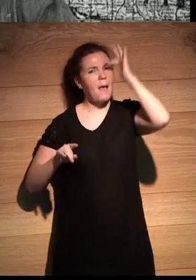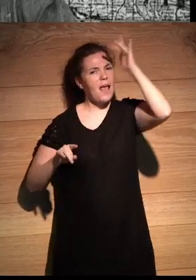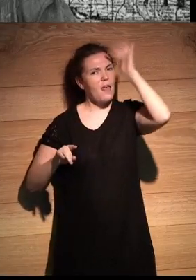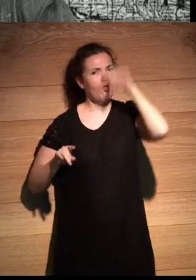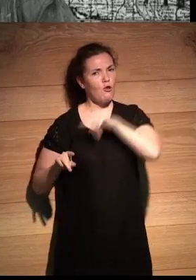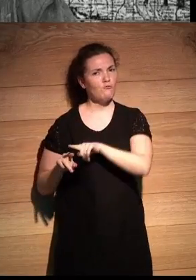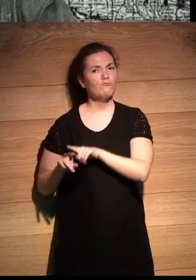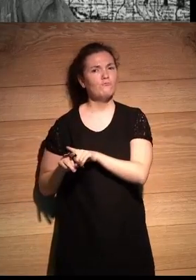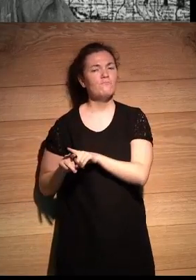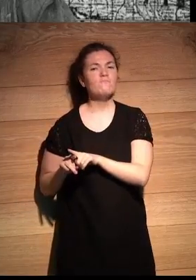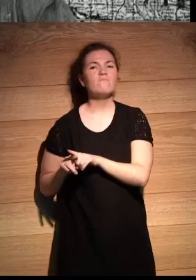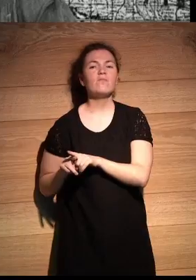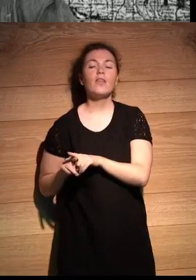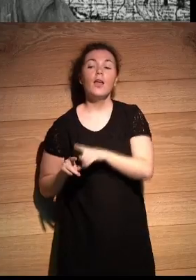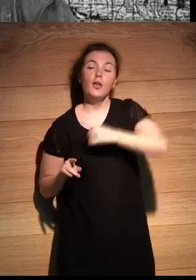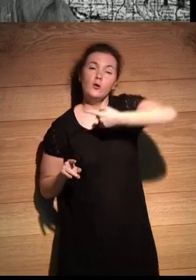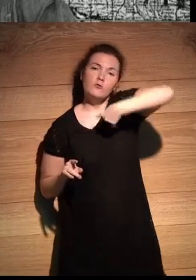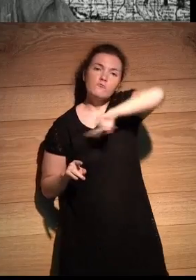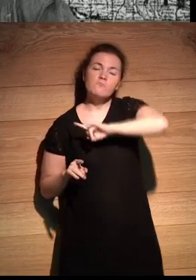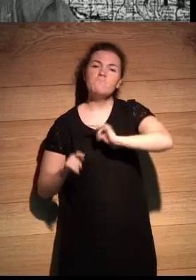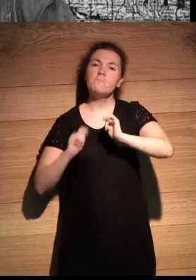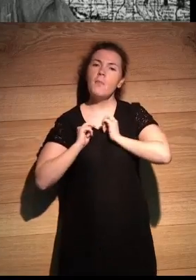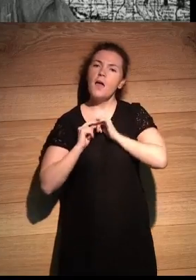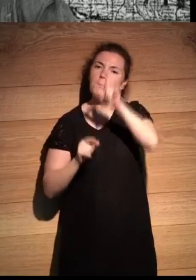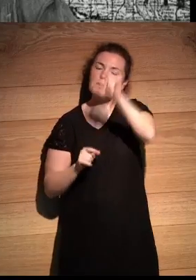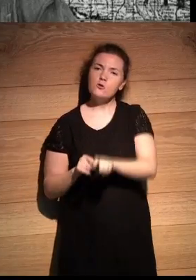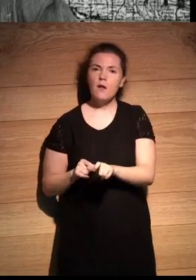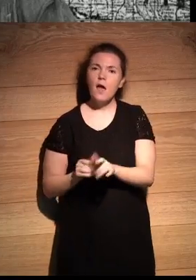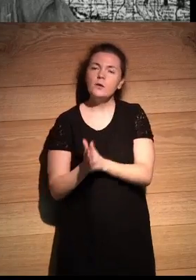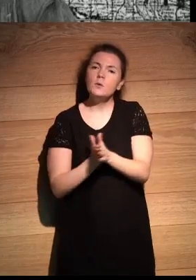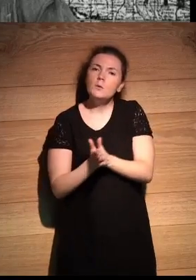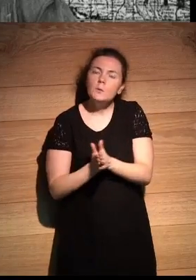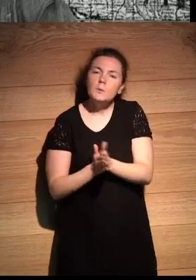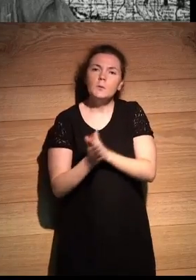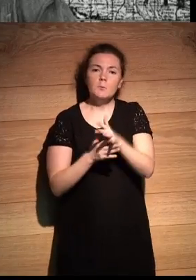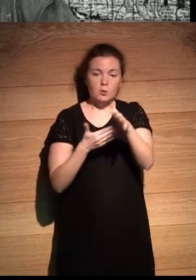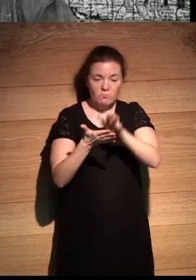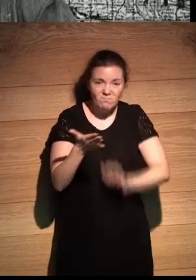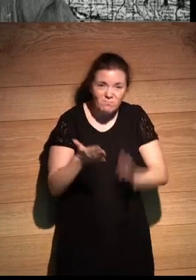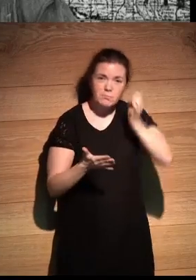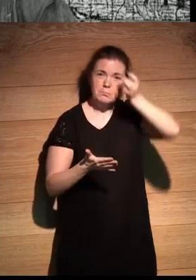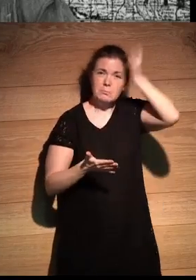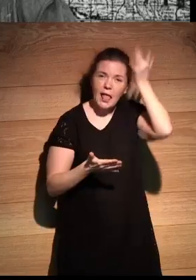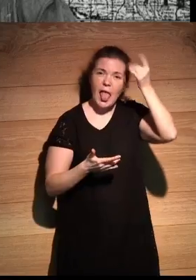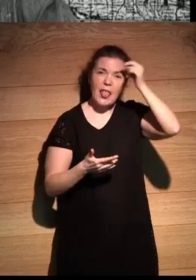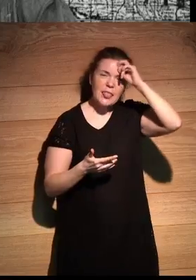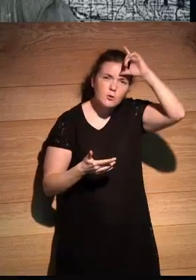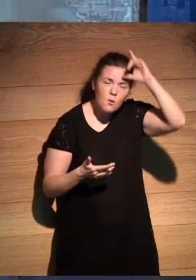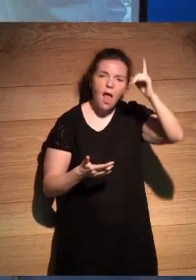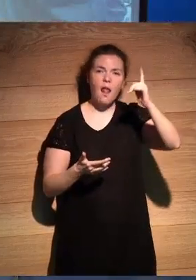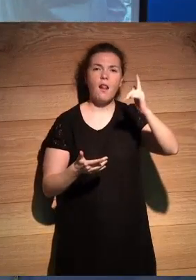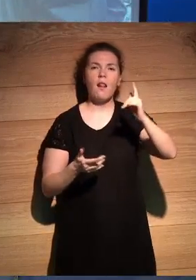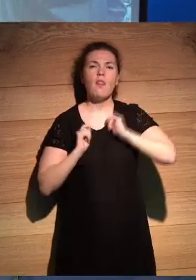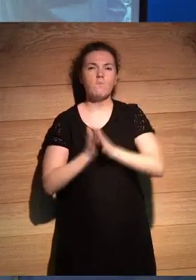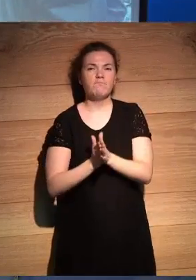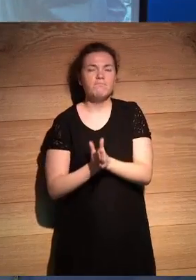de este señor, y que a nosotros nos resultaba un personaje apasionante desde el punto de vista narrativo, creativo, intelectual, que además